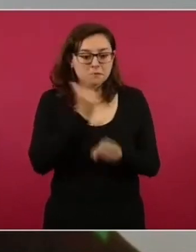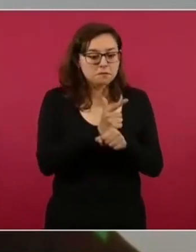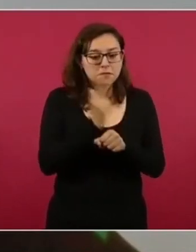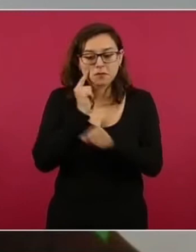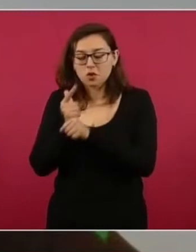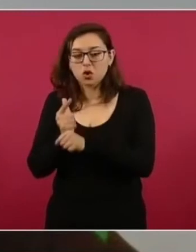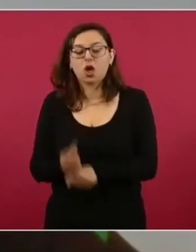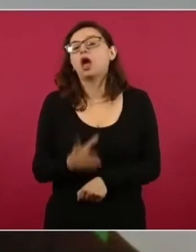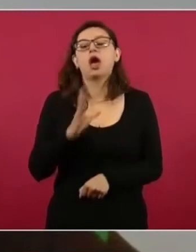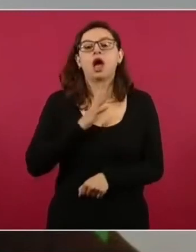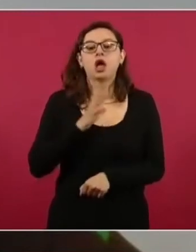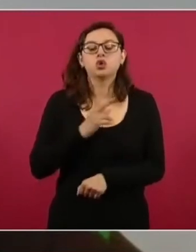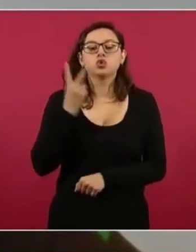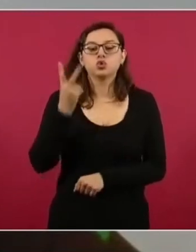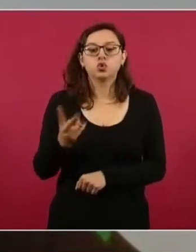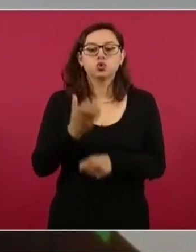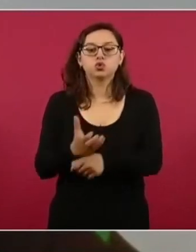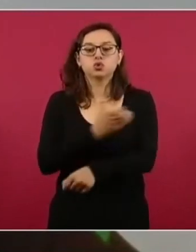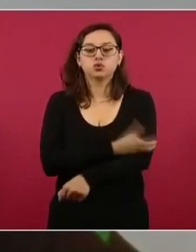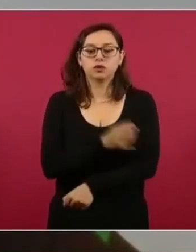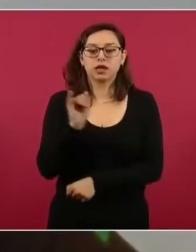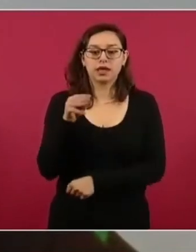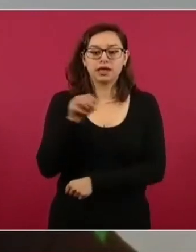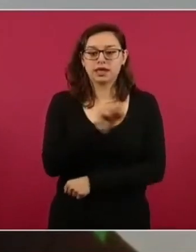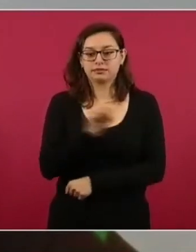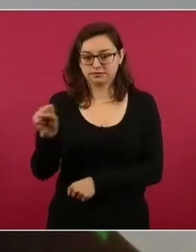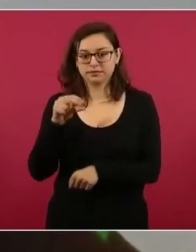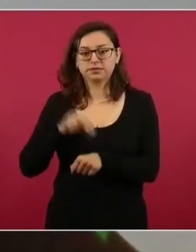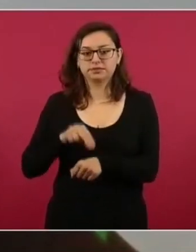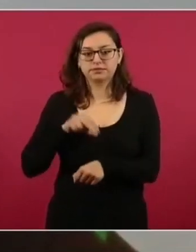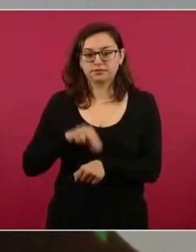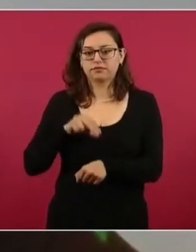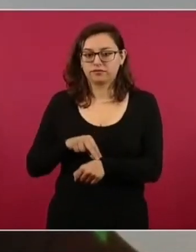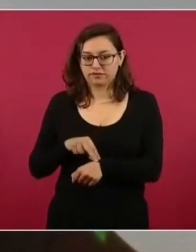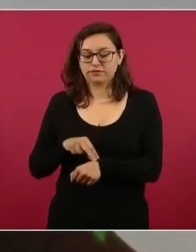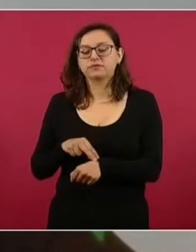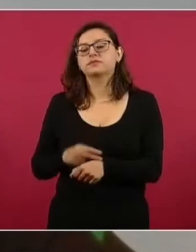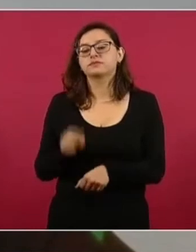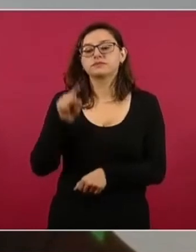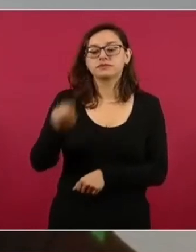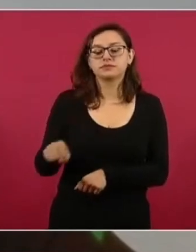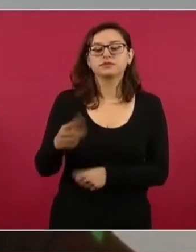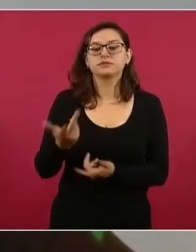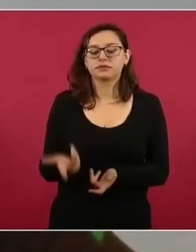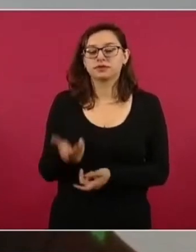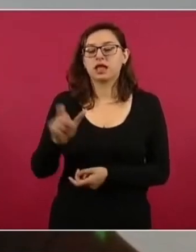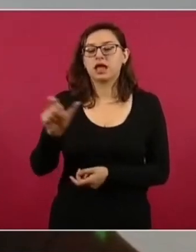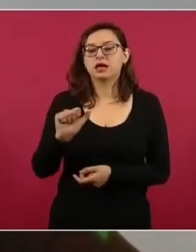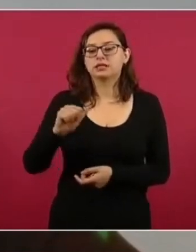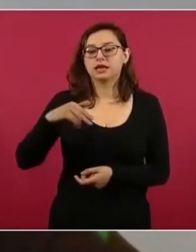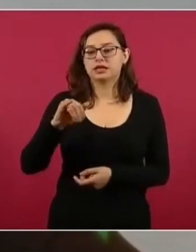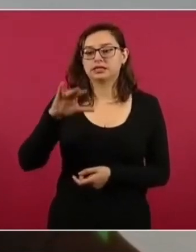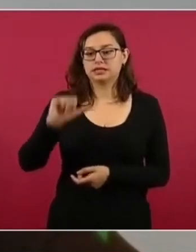del IMSS, son dos brigadas médicas, se instalaran ahí en Santiago Chanica para dar